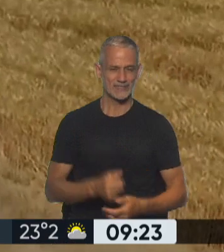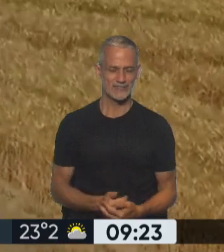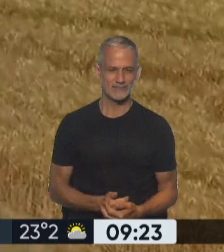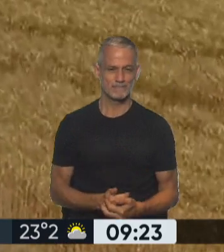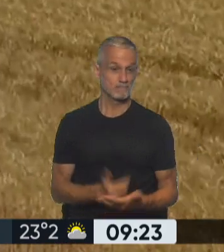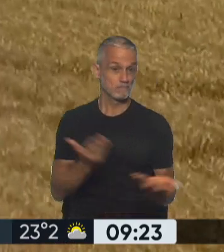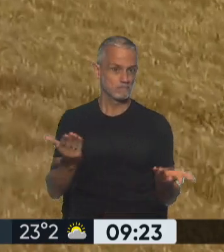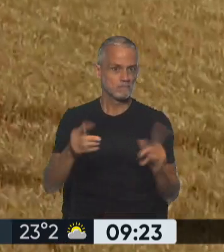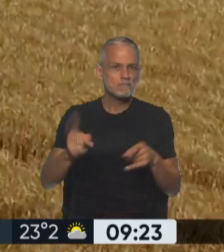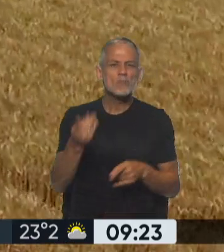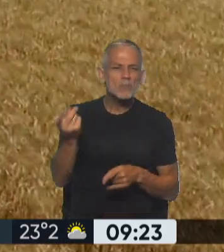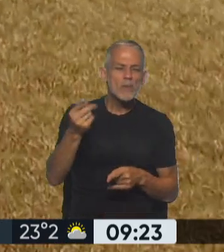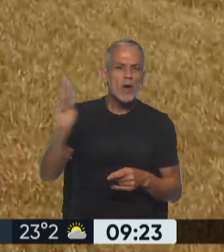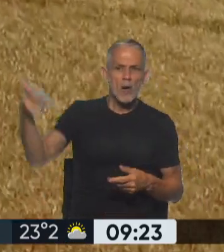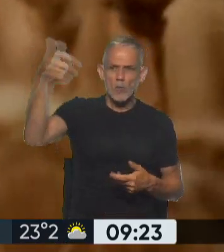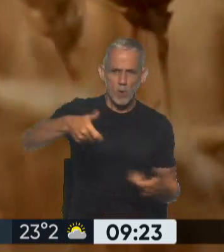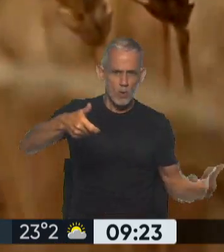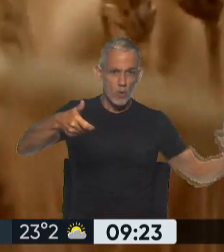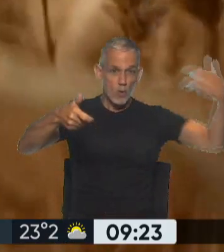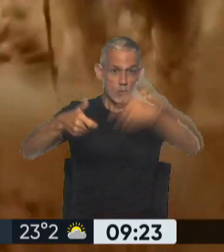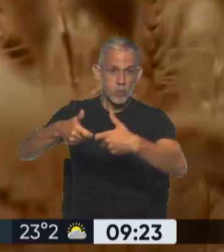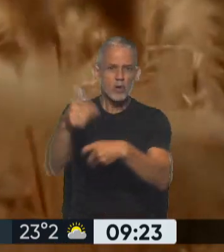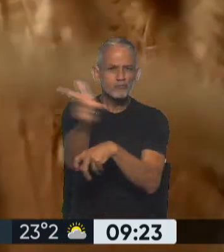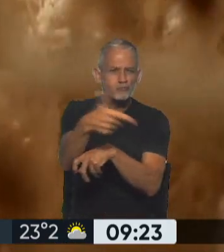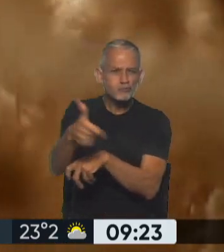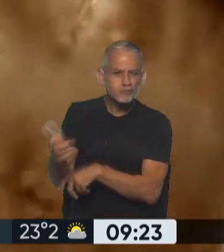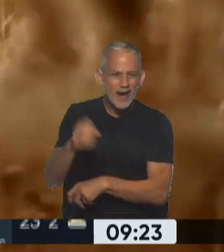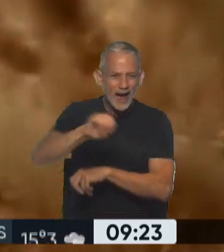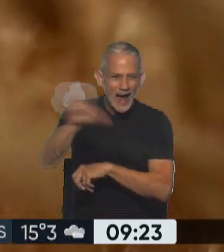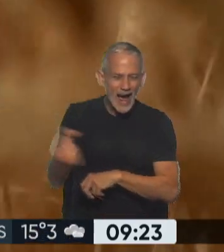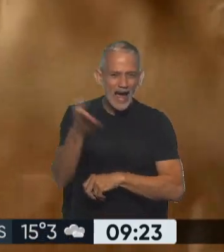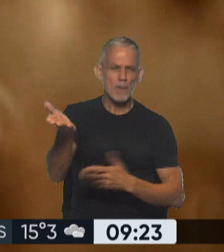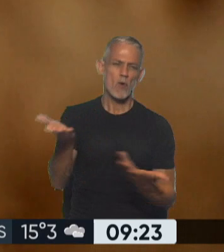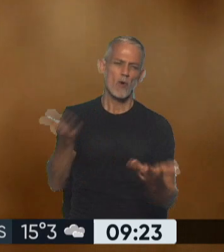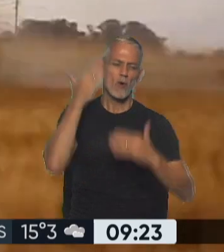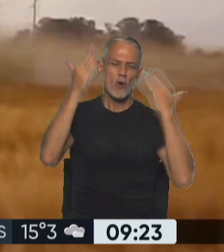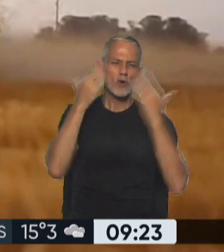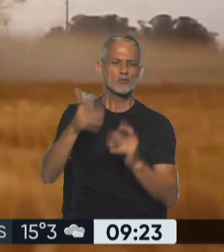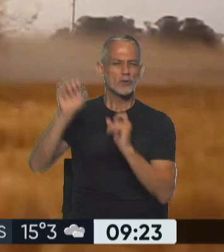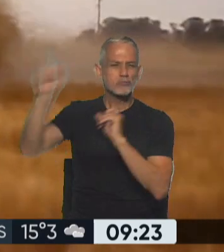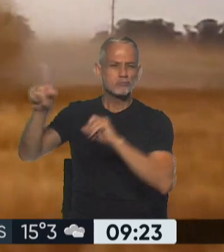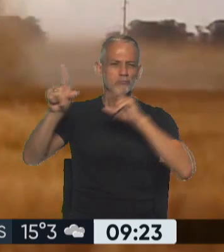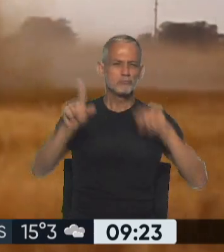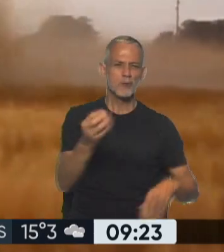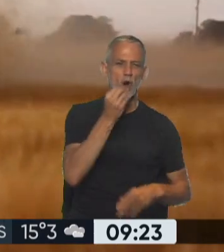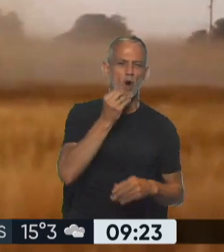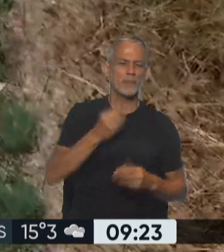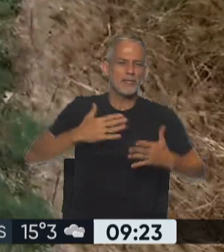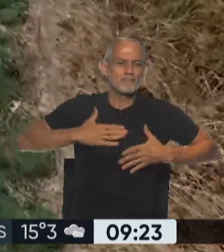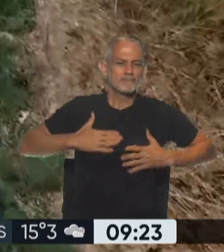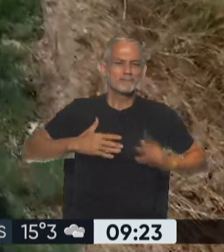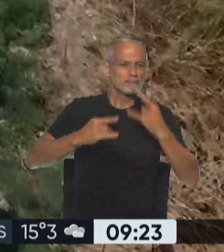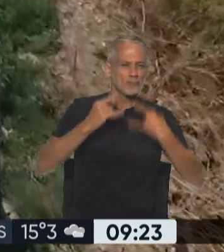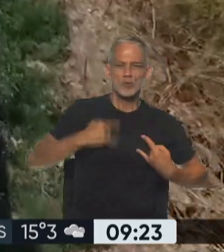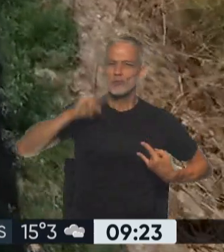En tanto, las inversiones conjuntas en fertilizantes apuntalan el sueño de la soberanía alimentaria para la región, donde no